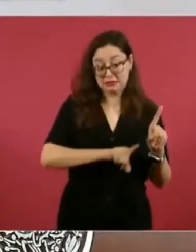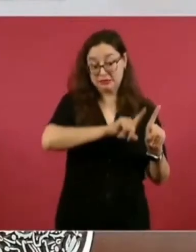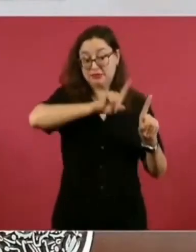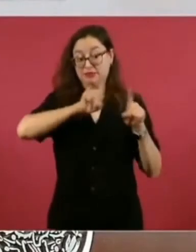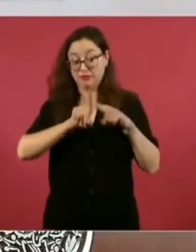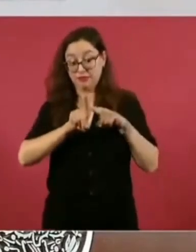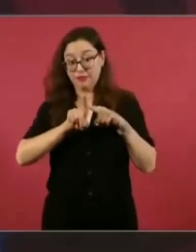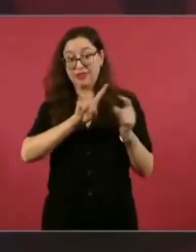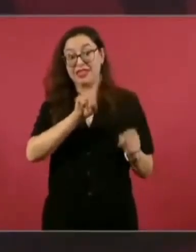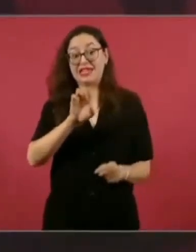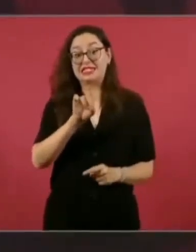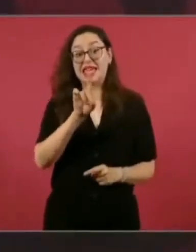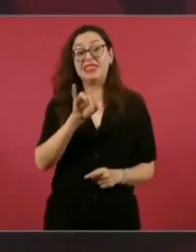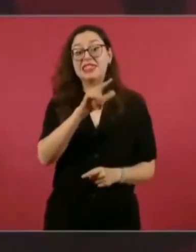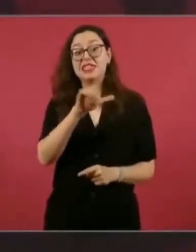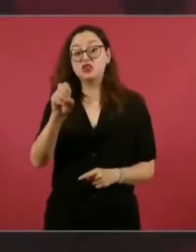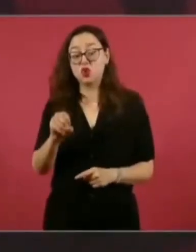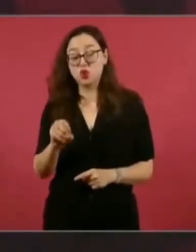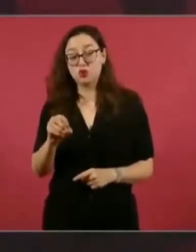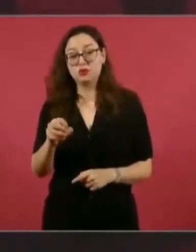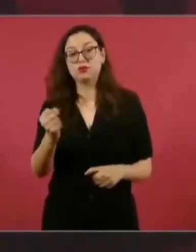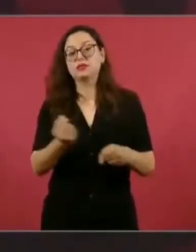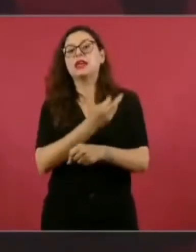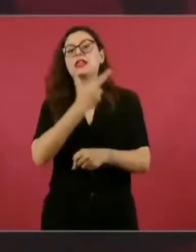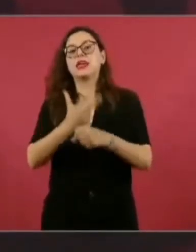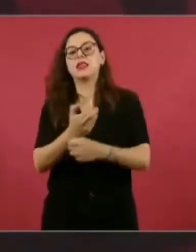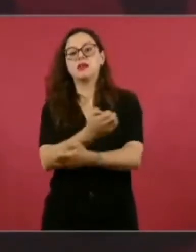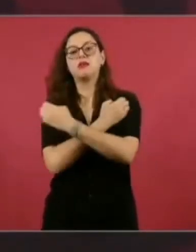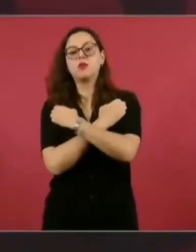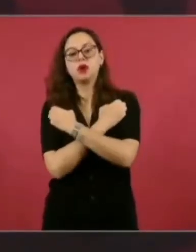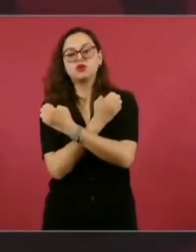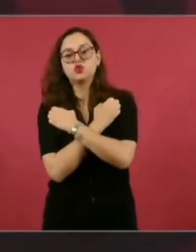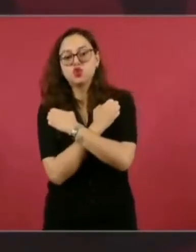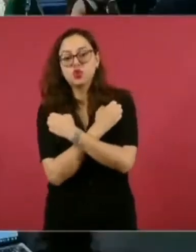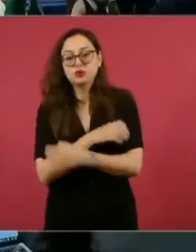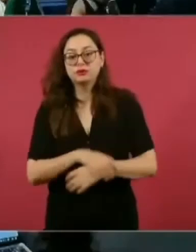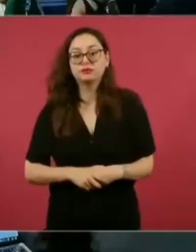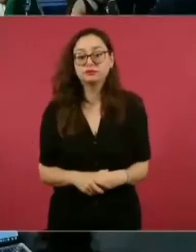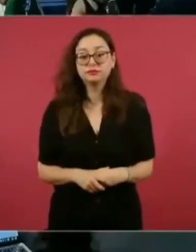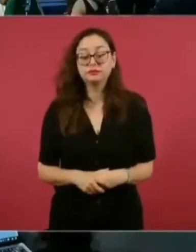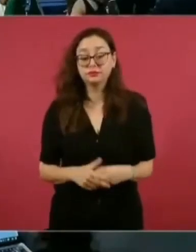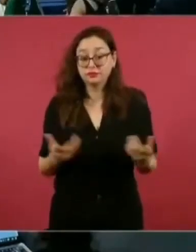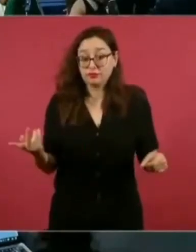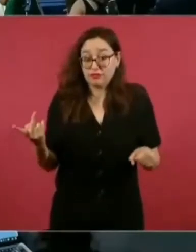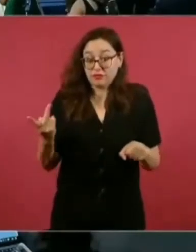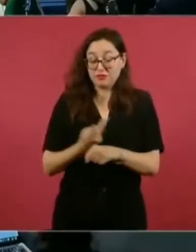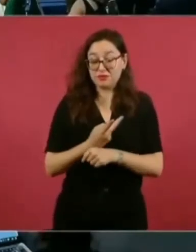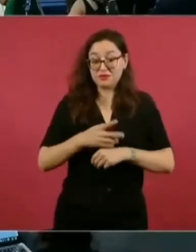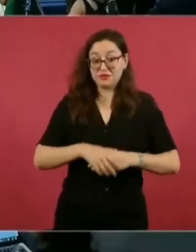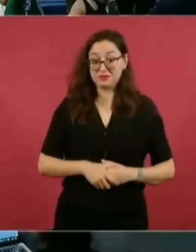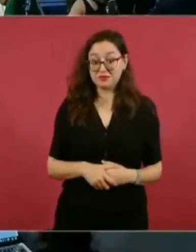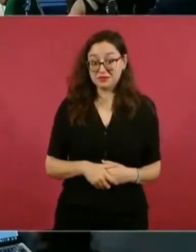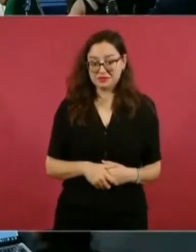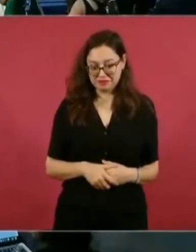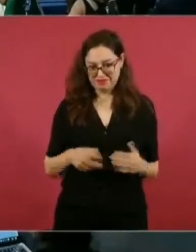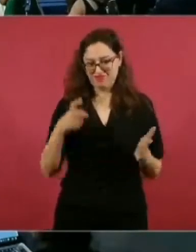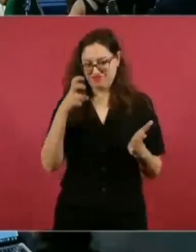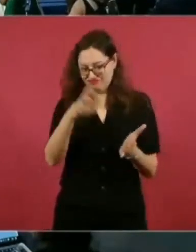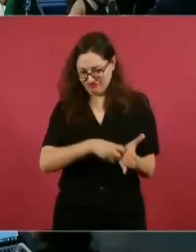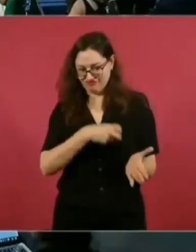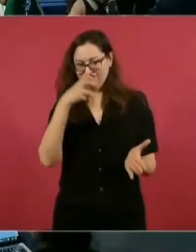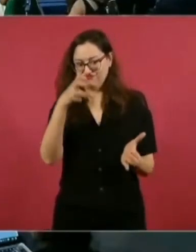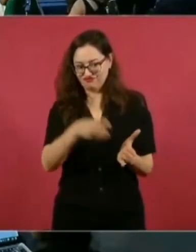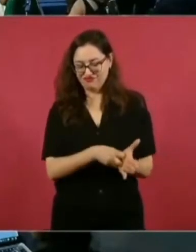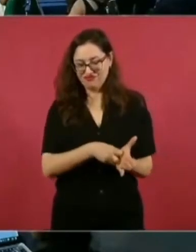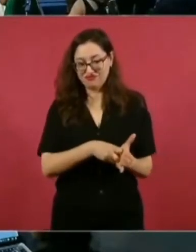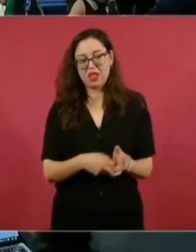Constitución. Bueno, abren al mercado la educación, ¿qué pasa? Al